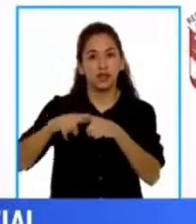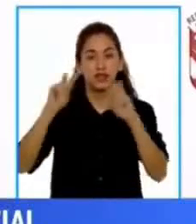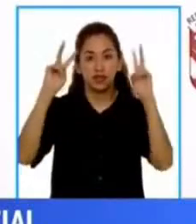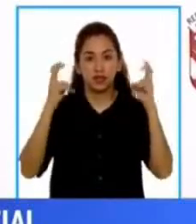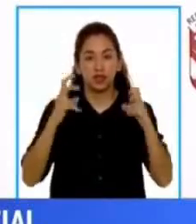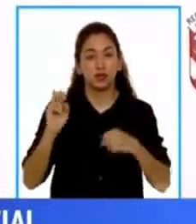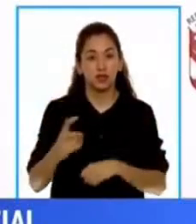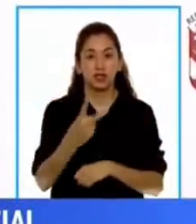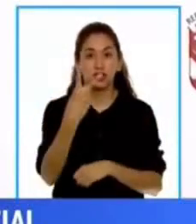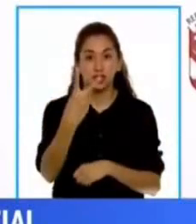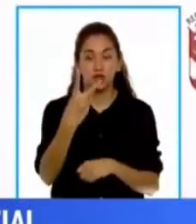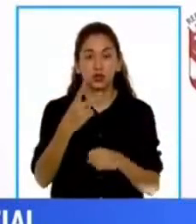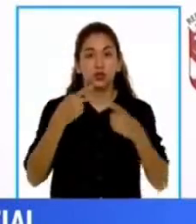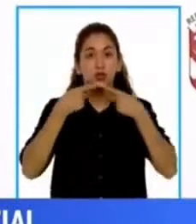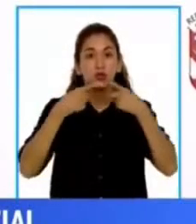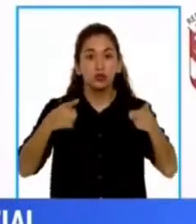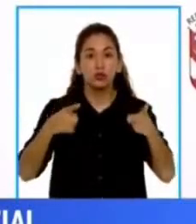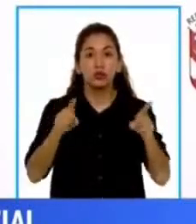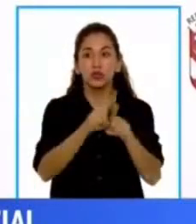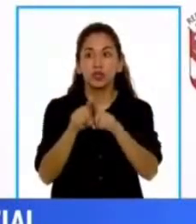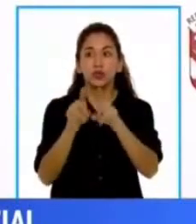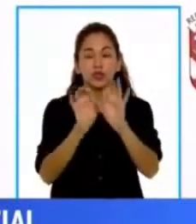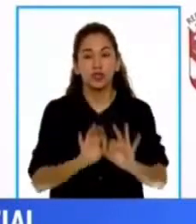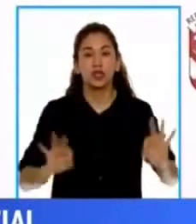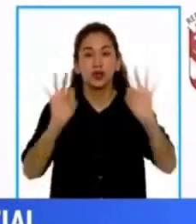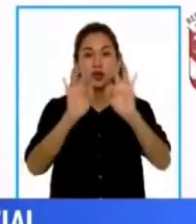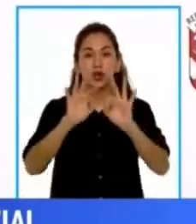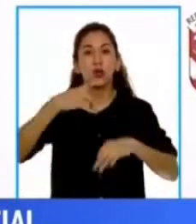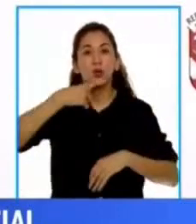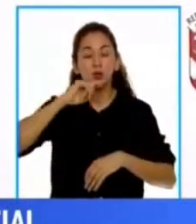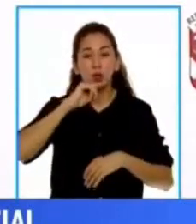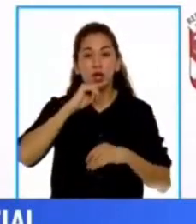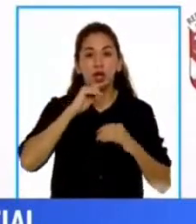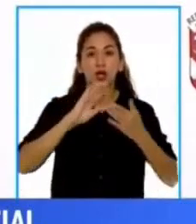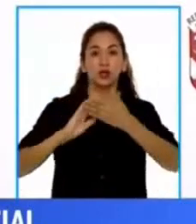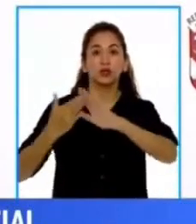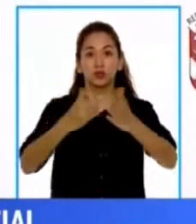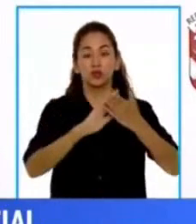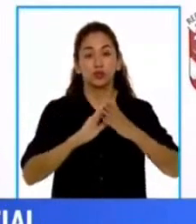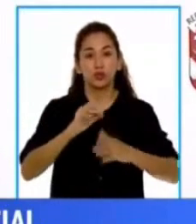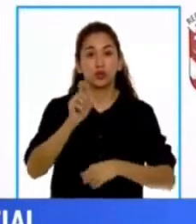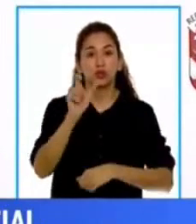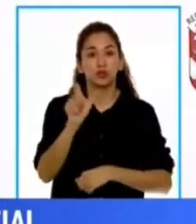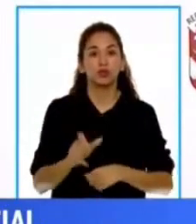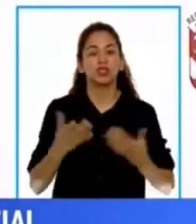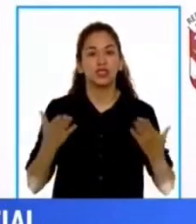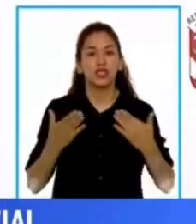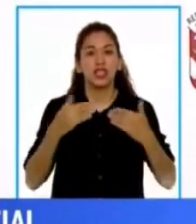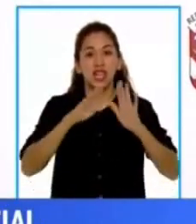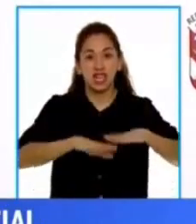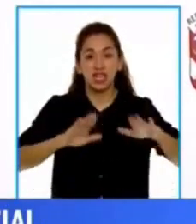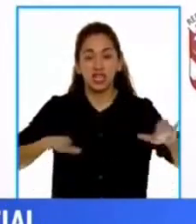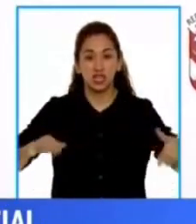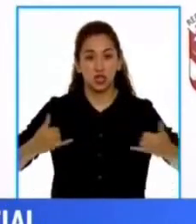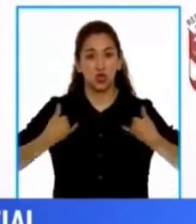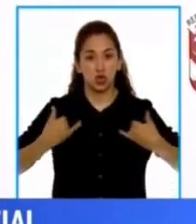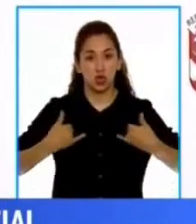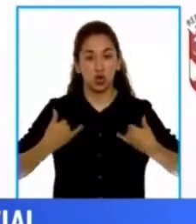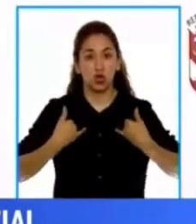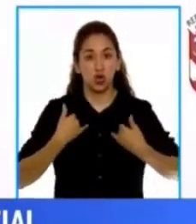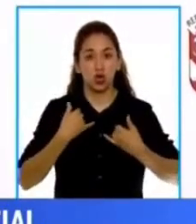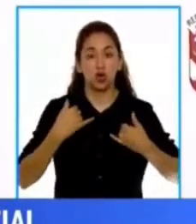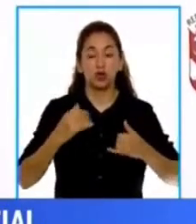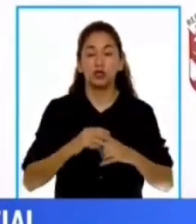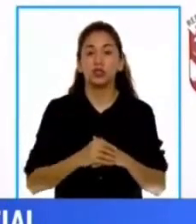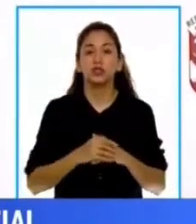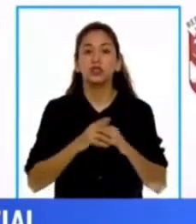Un segundo mensaje importante del sector de Mujer y Poblaciones Vulnerables es que niñas, niños y adolescentes que perdieron